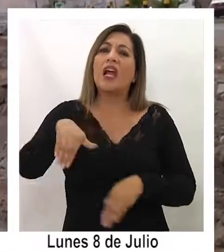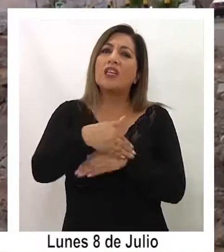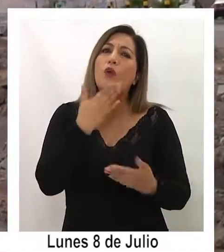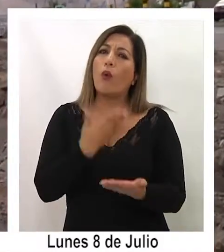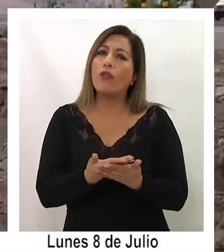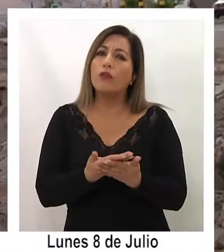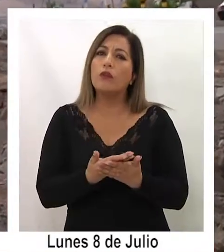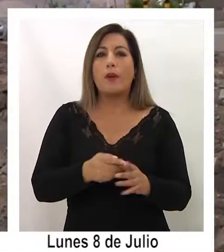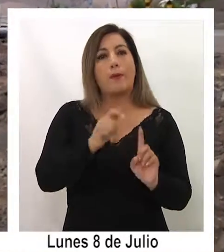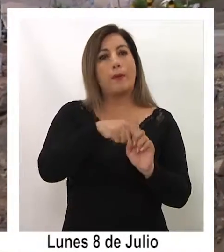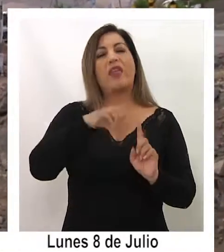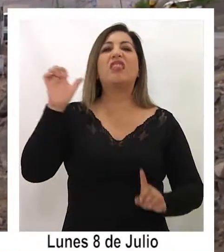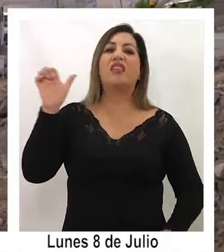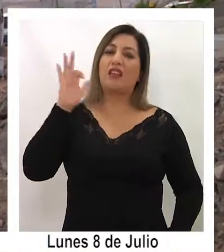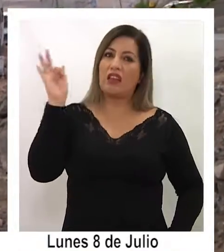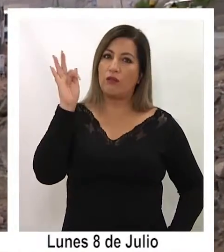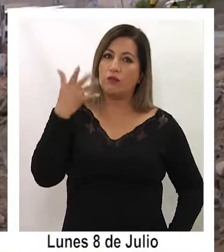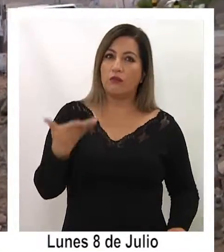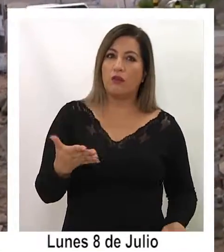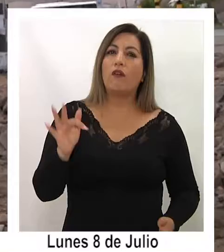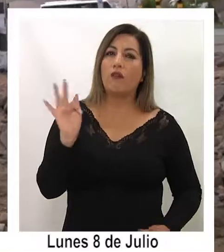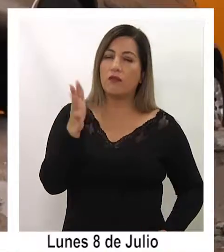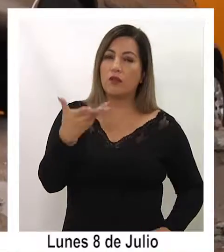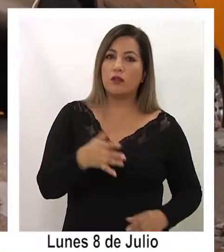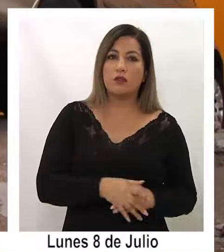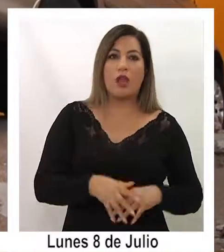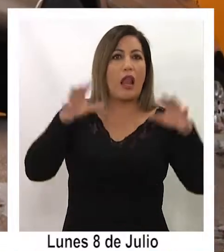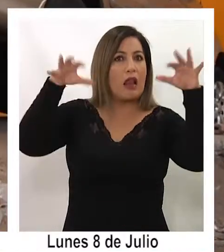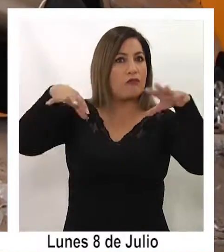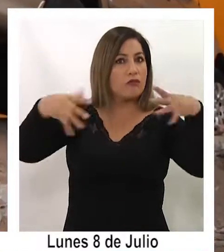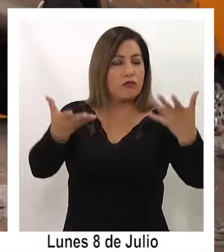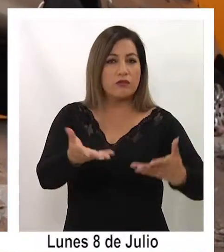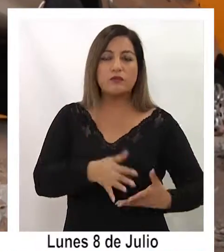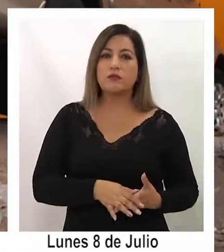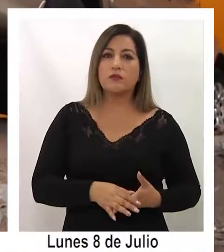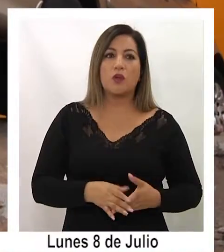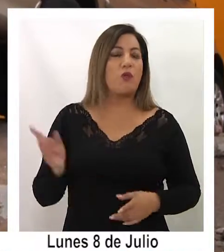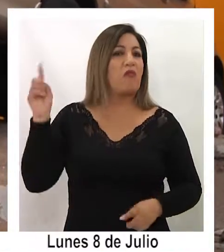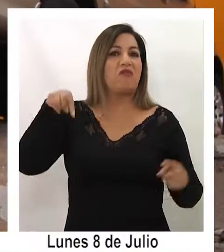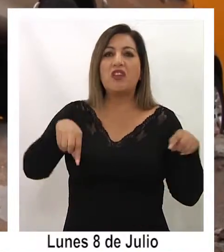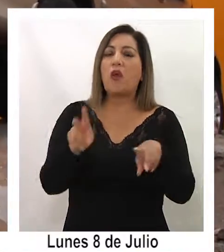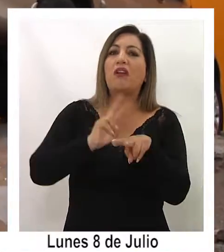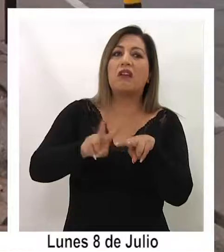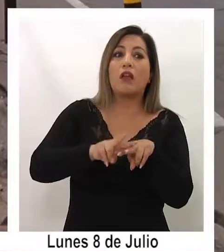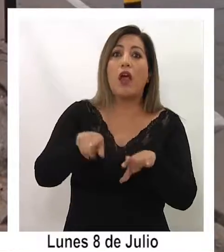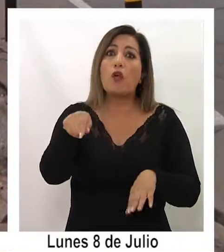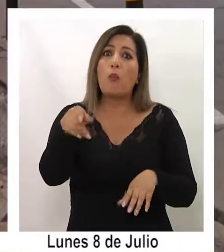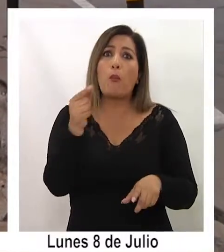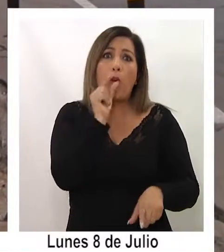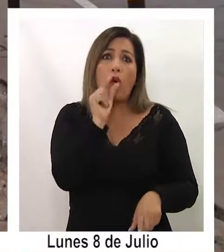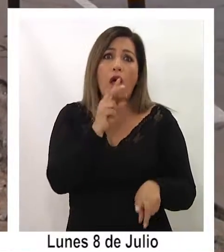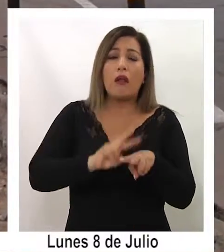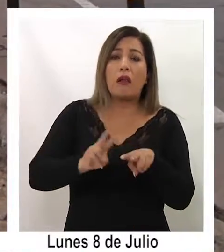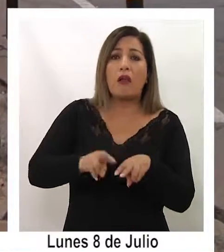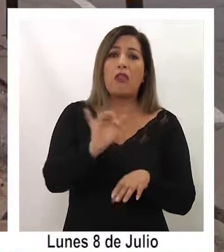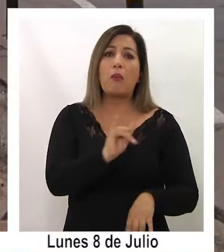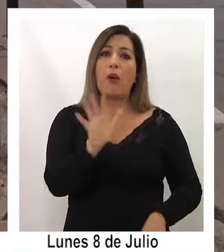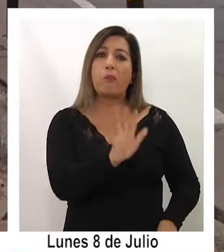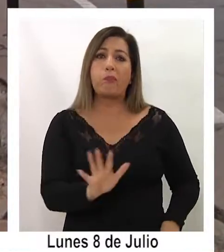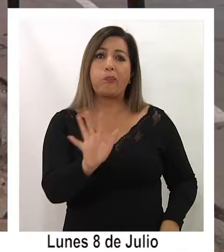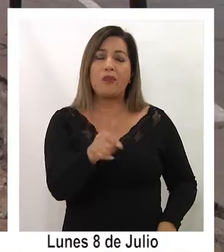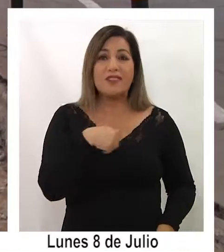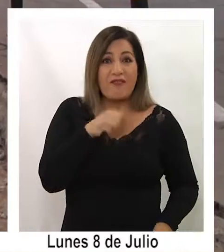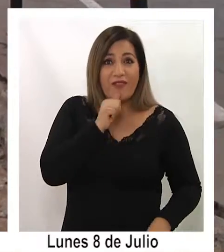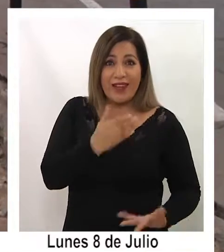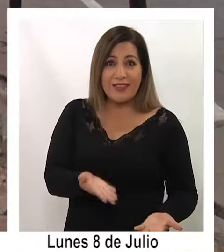De enero, cuando fue la lluvia, que no pasó, no han venido a arreglar, ahí arreglaron y dejaron ahí, porque hace